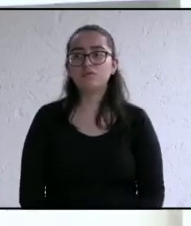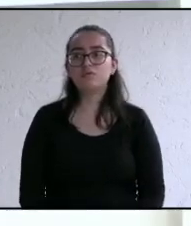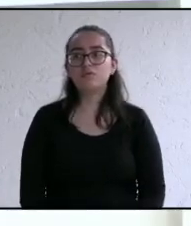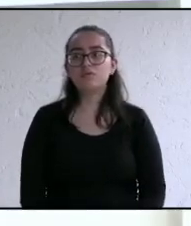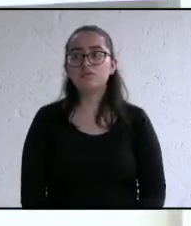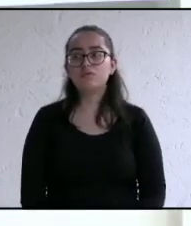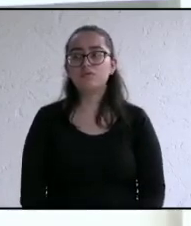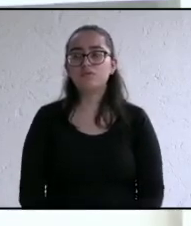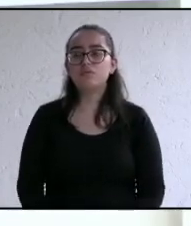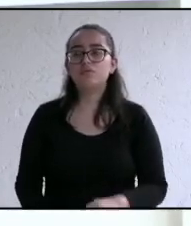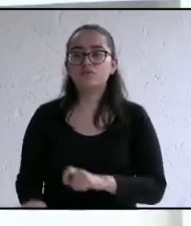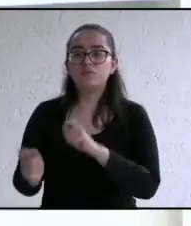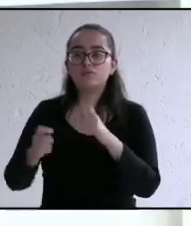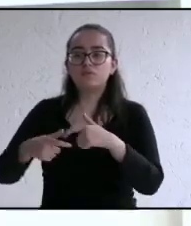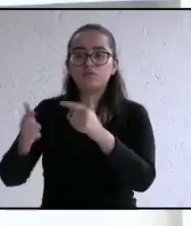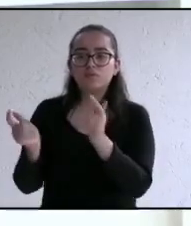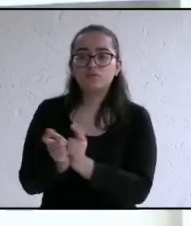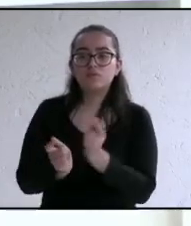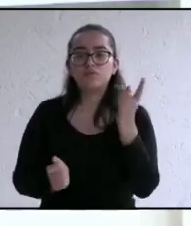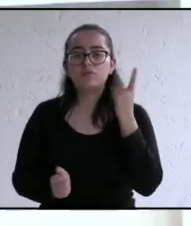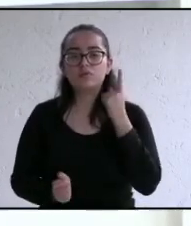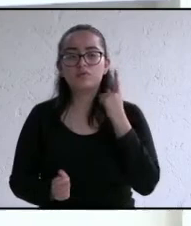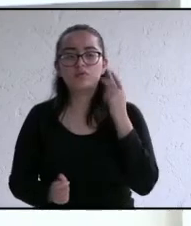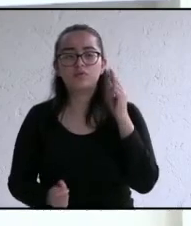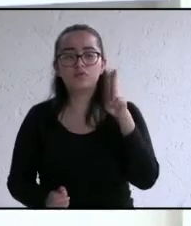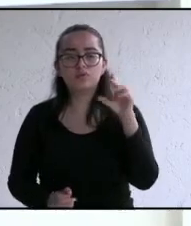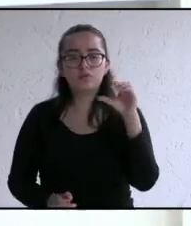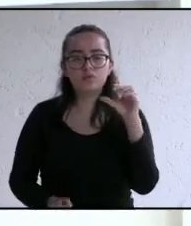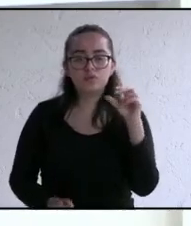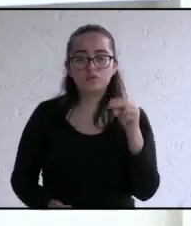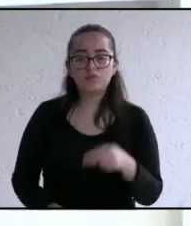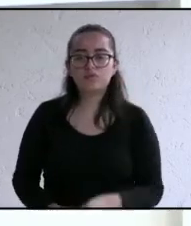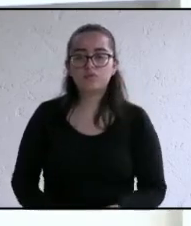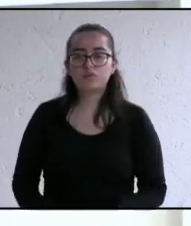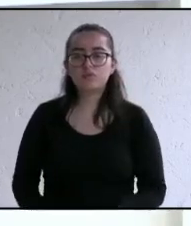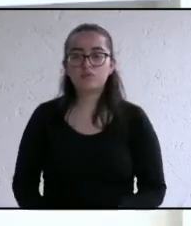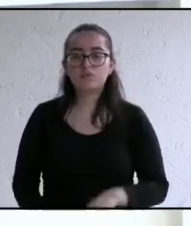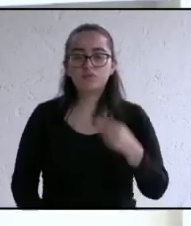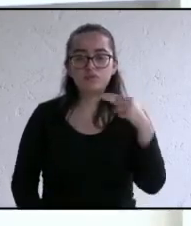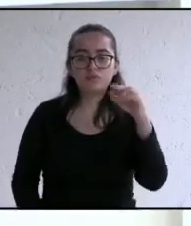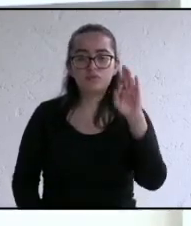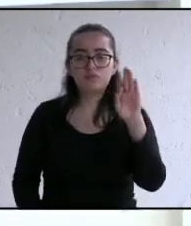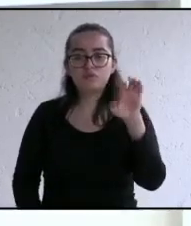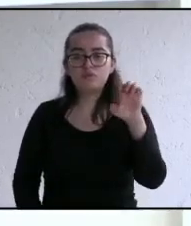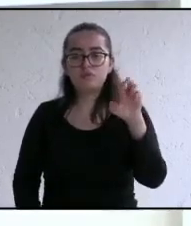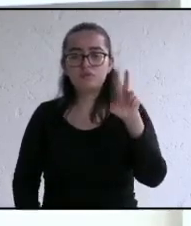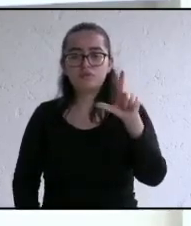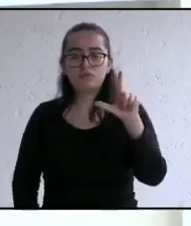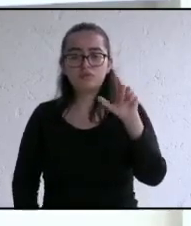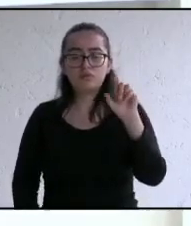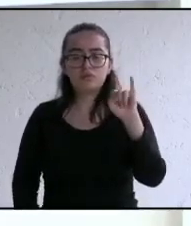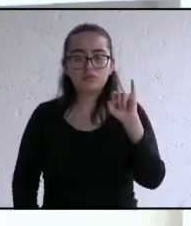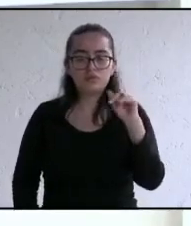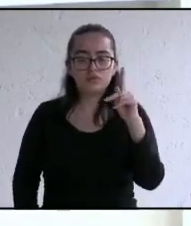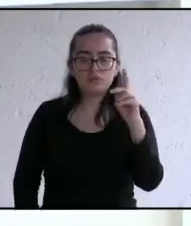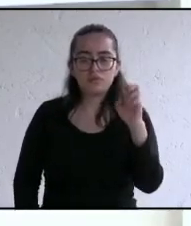continuamos con el candidato de unidad ciudadana Felipe Utrera Ruiz